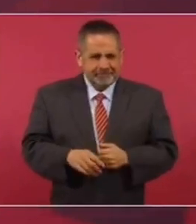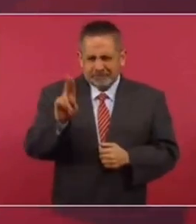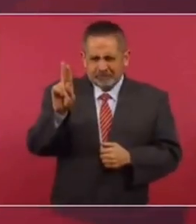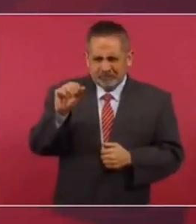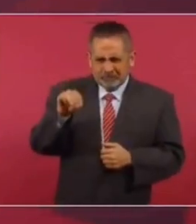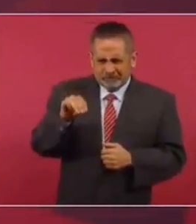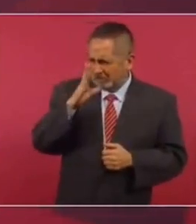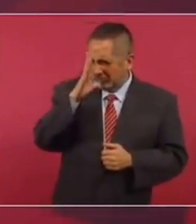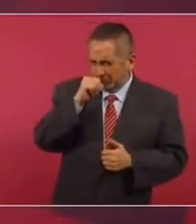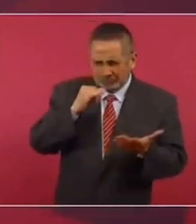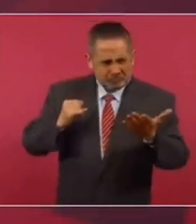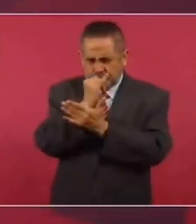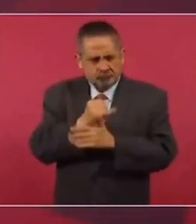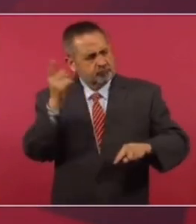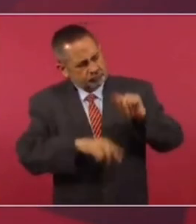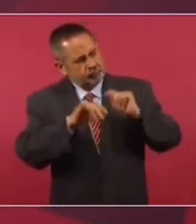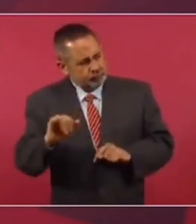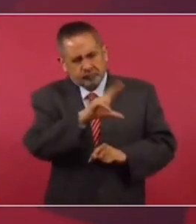pudo la UNAM resolver?